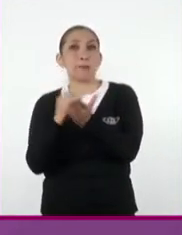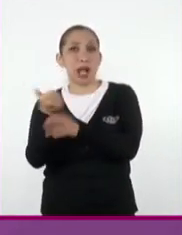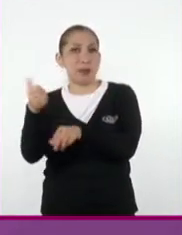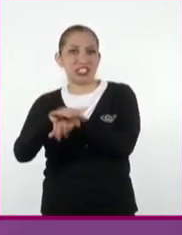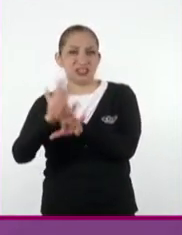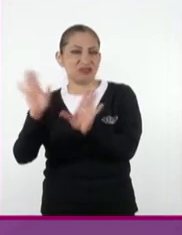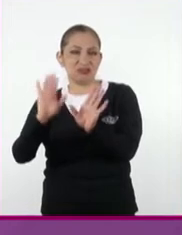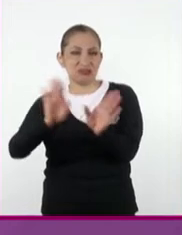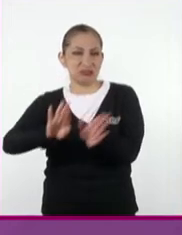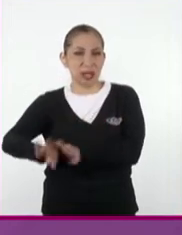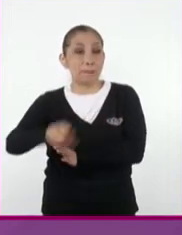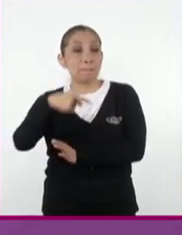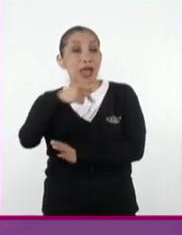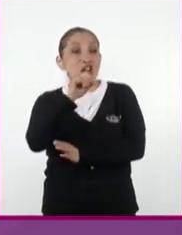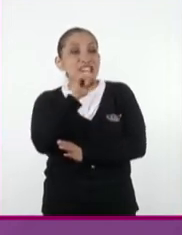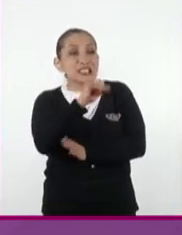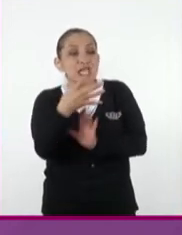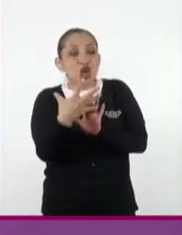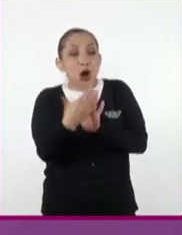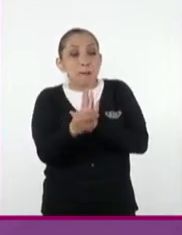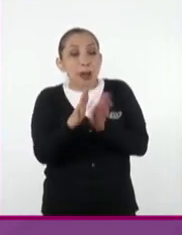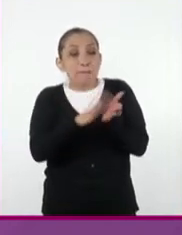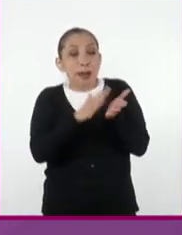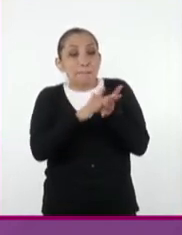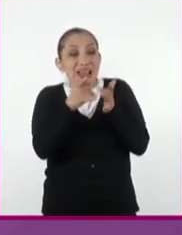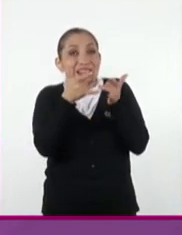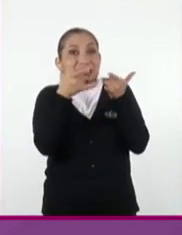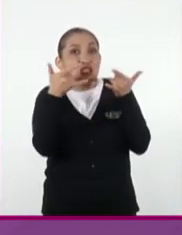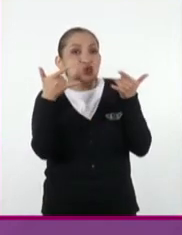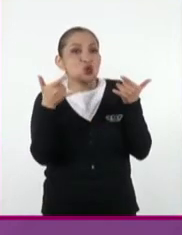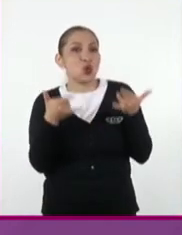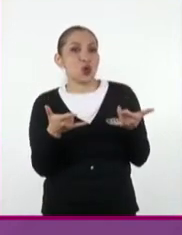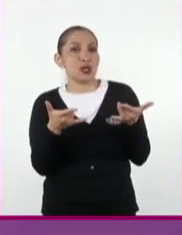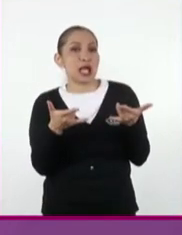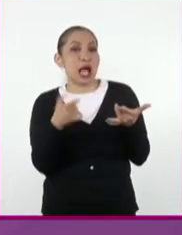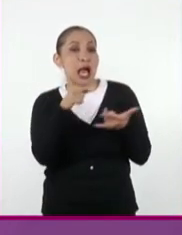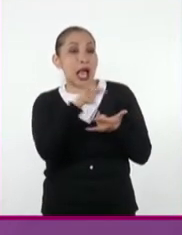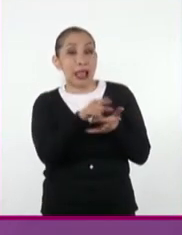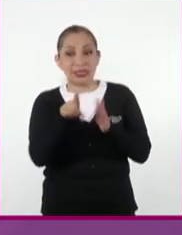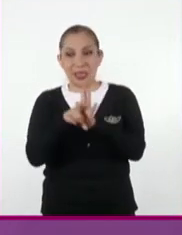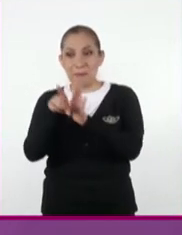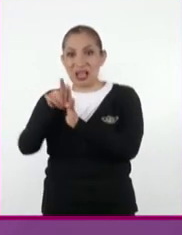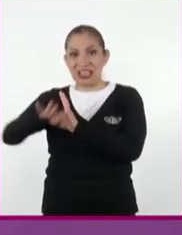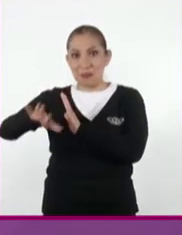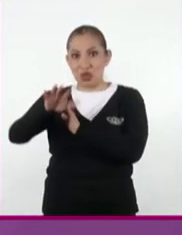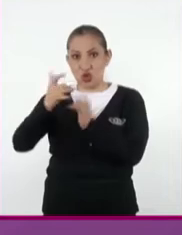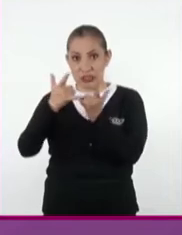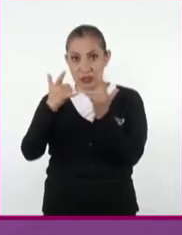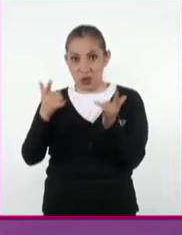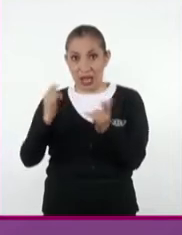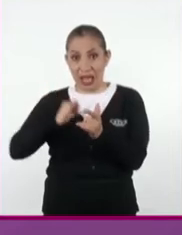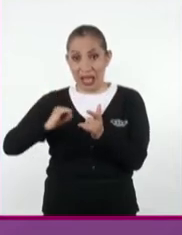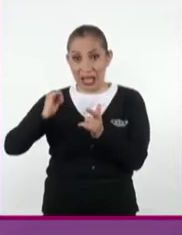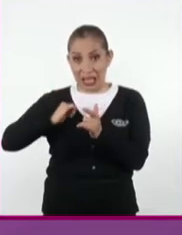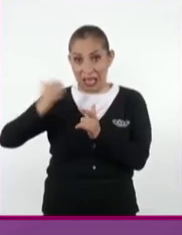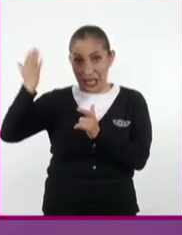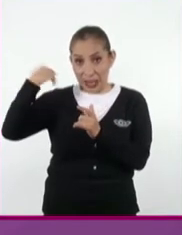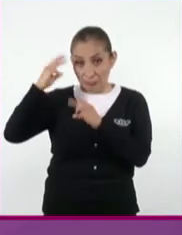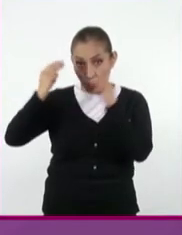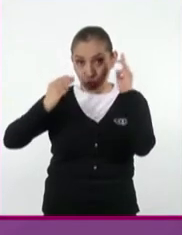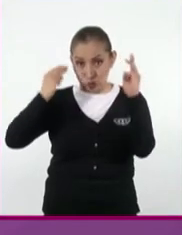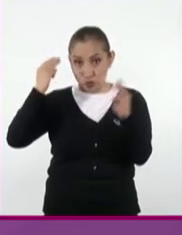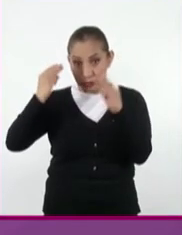administrativos, pero sí copia de documentos históricos que el departamento de historia que tenía el antiguo museo